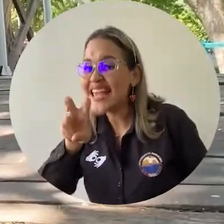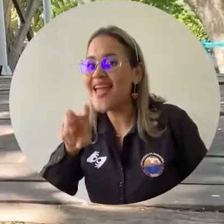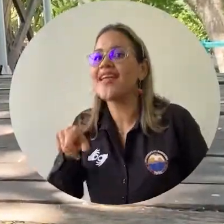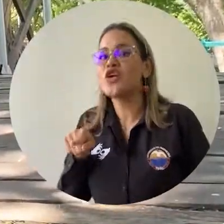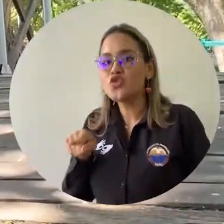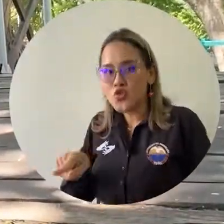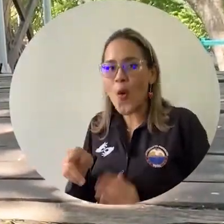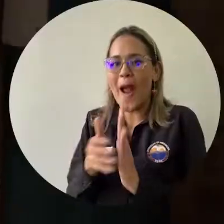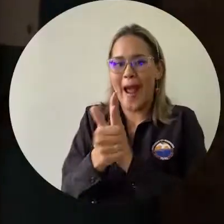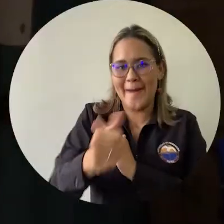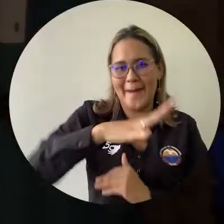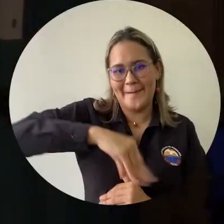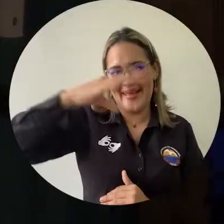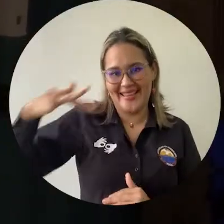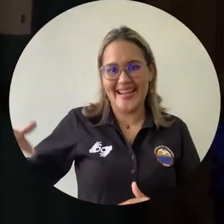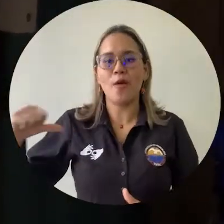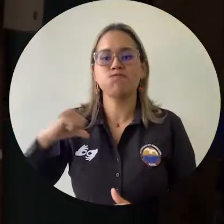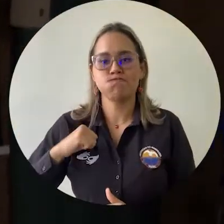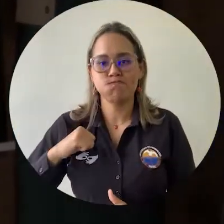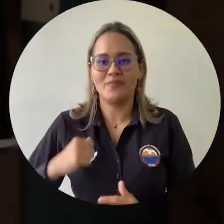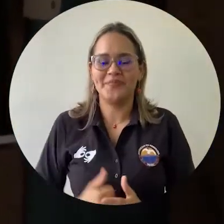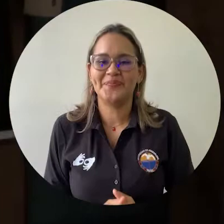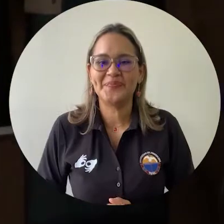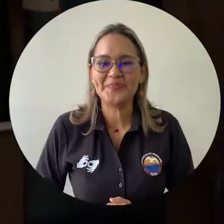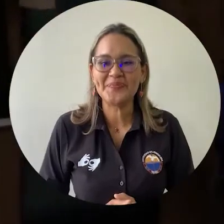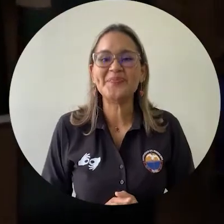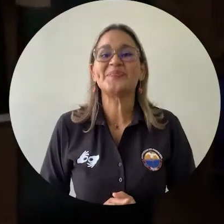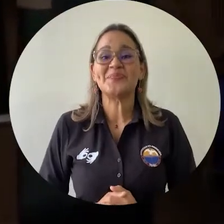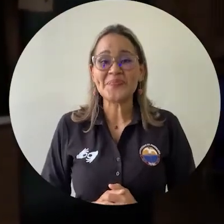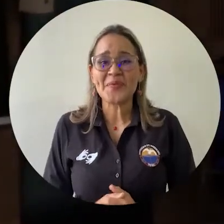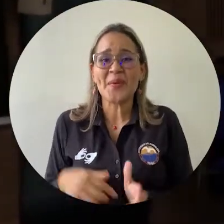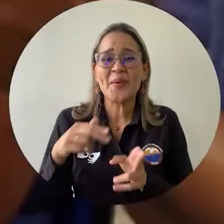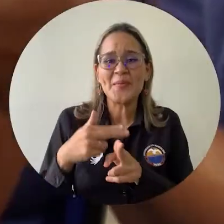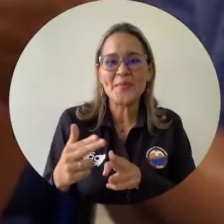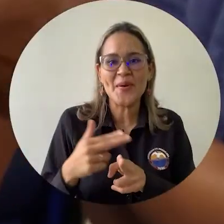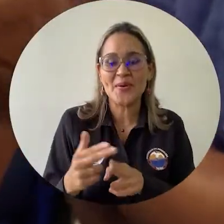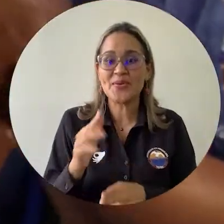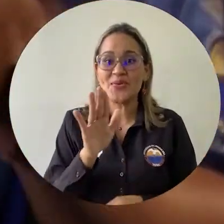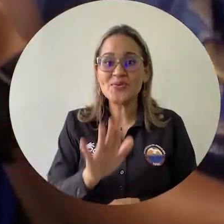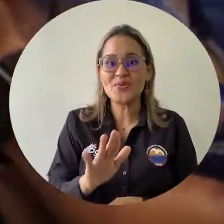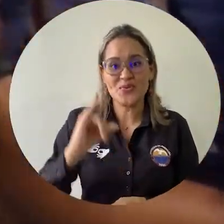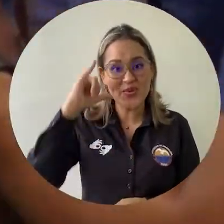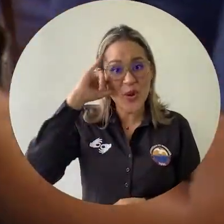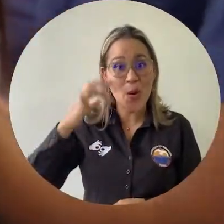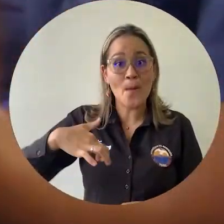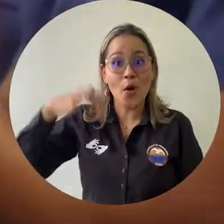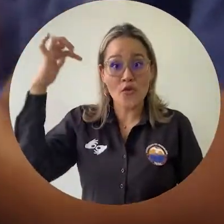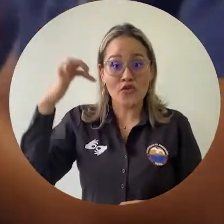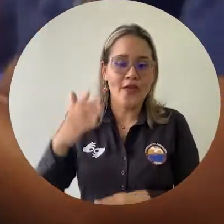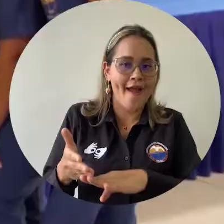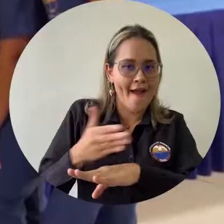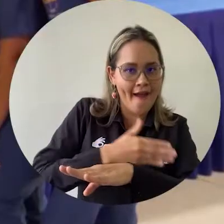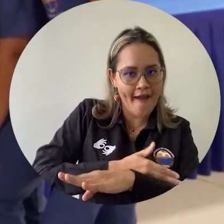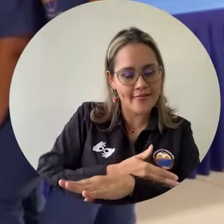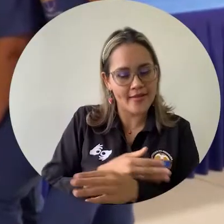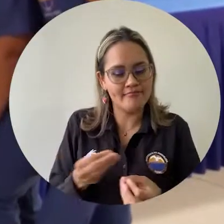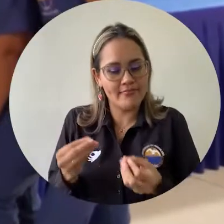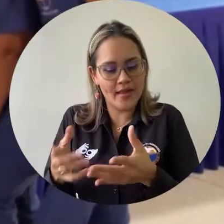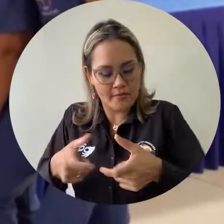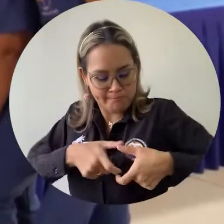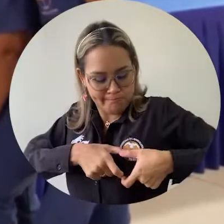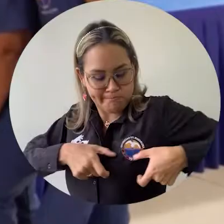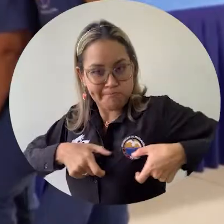reconocido programa. En la quinta ceremonia de entrega de insignias para futuros psicólogos que organiza la Universidad de Magdalena, 7